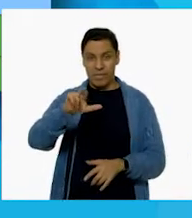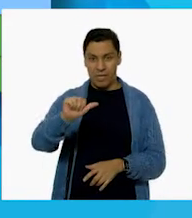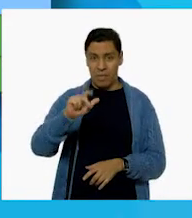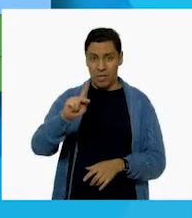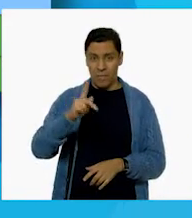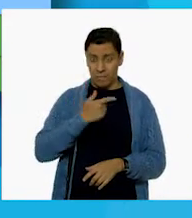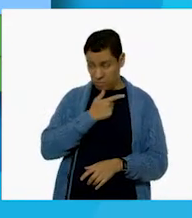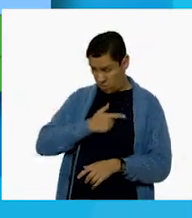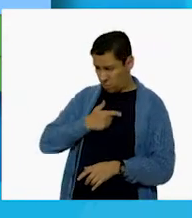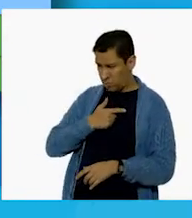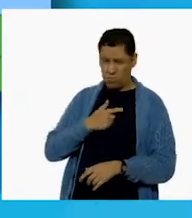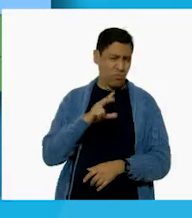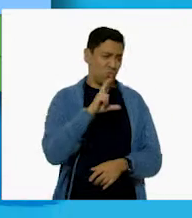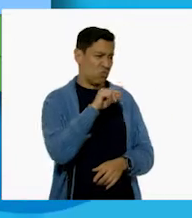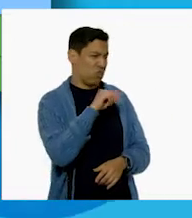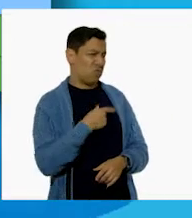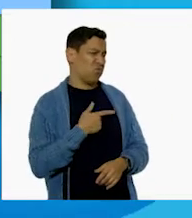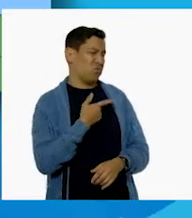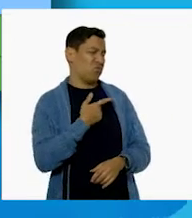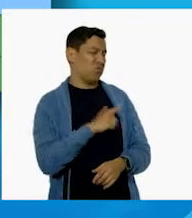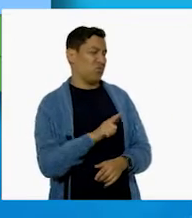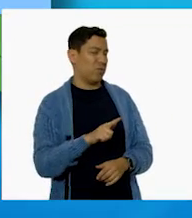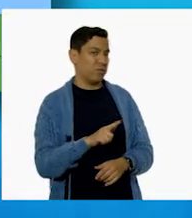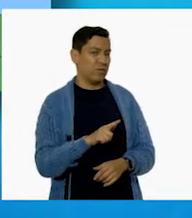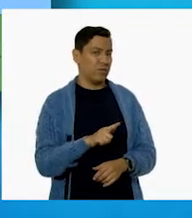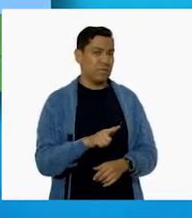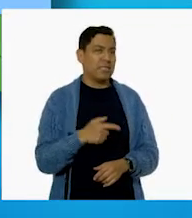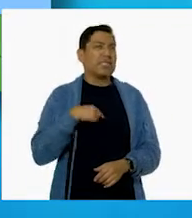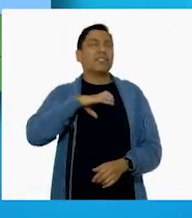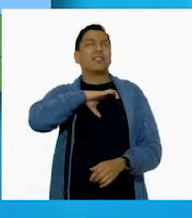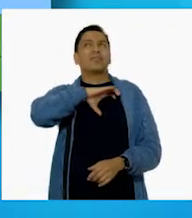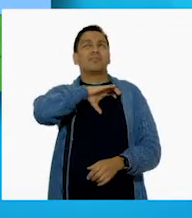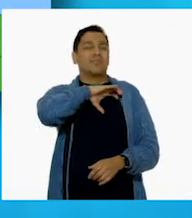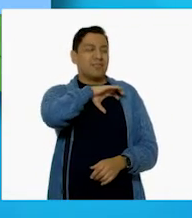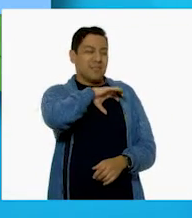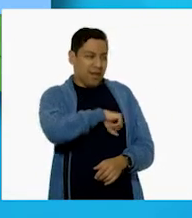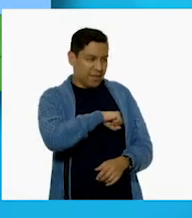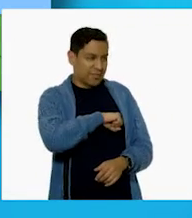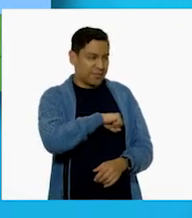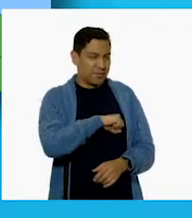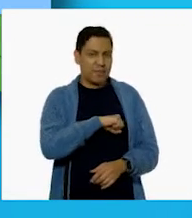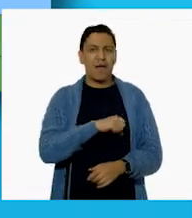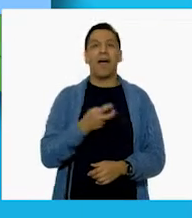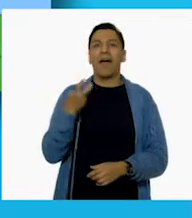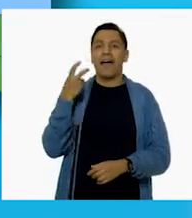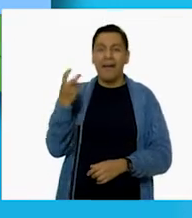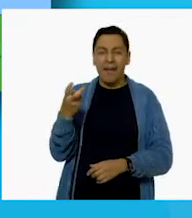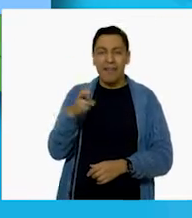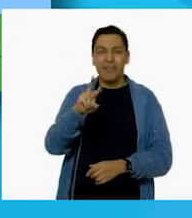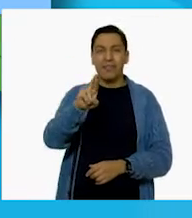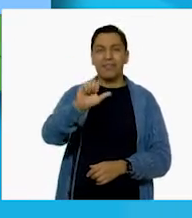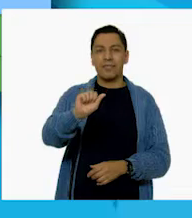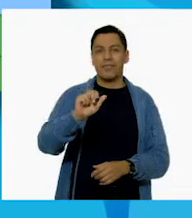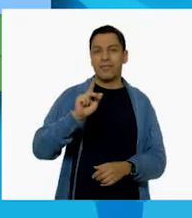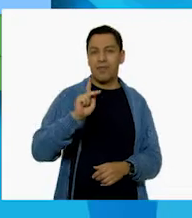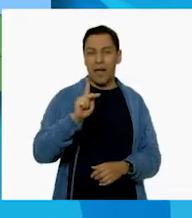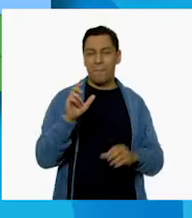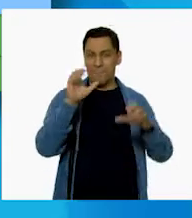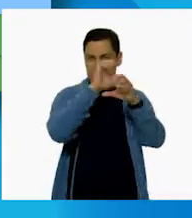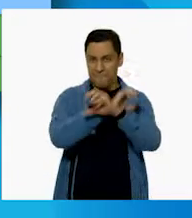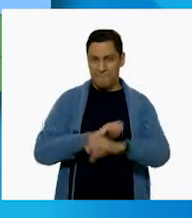que no te gusta? No me gusta. ¡Me fascina! Pues, escucha bien.